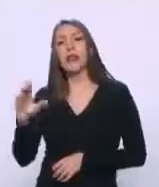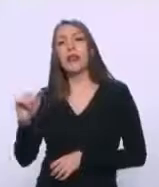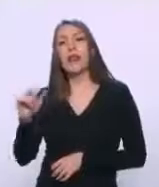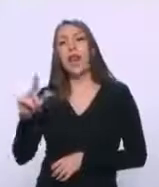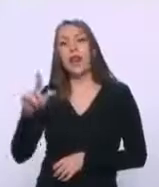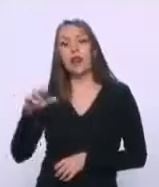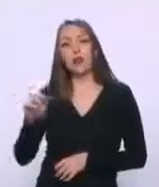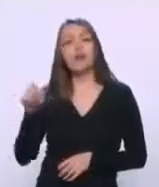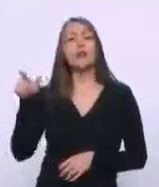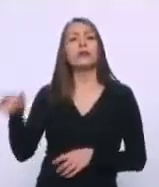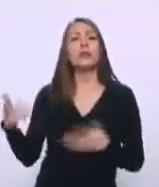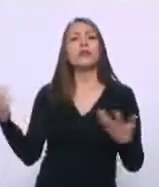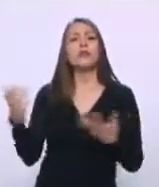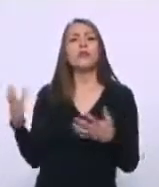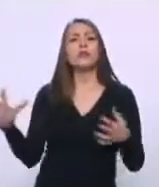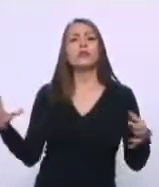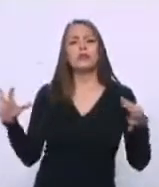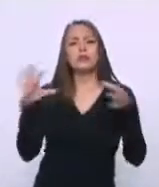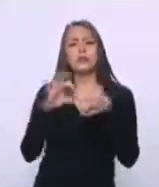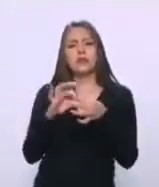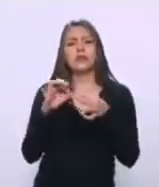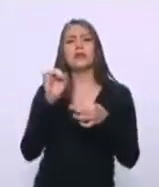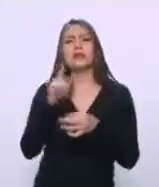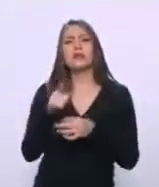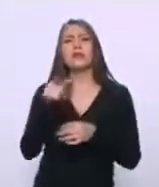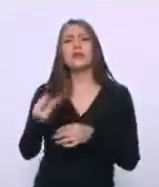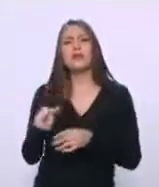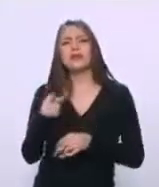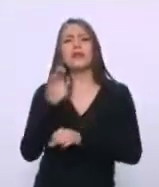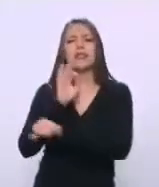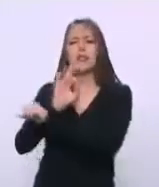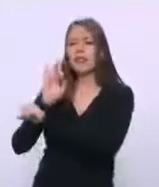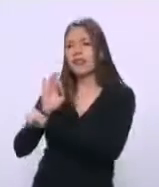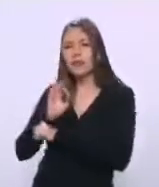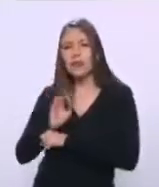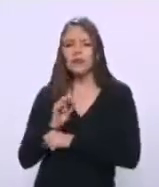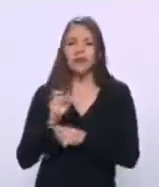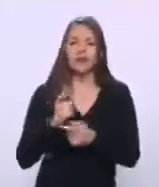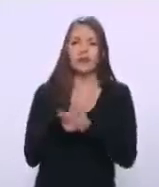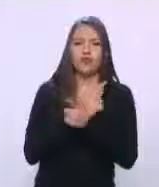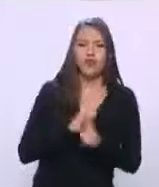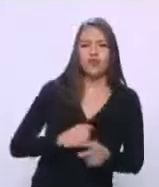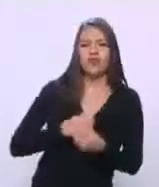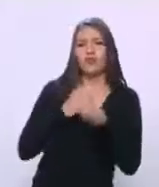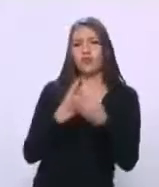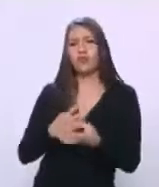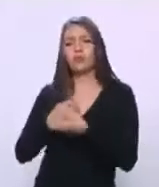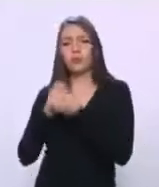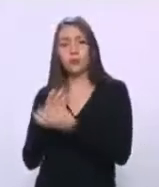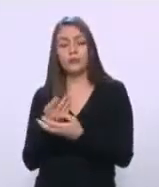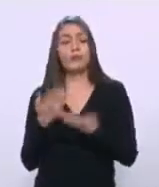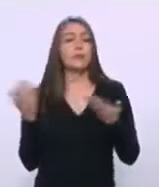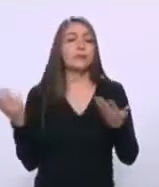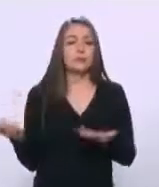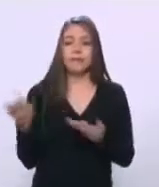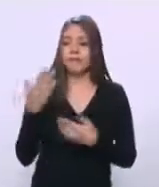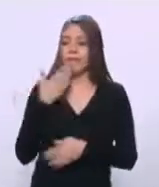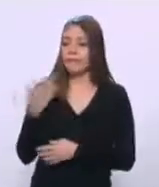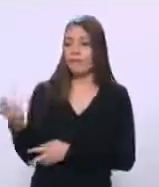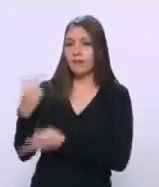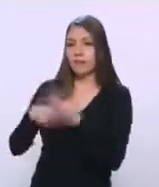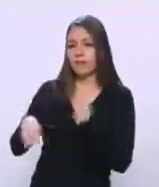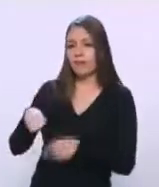sido organizador de estos desplegados en los que se defiende la libertad de expresión. Miguel, bienvenido. ¿Cómo estás?